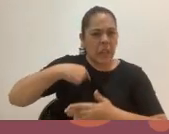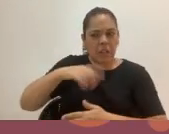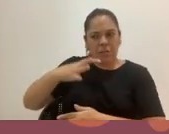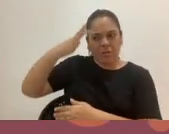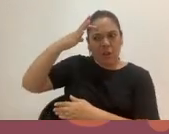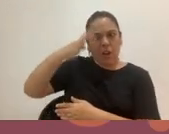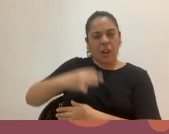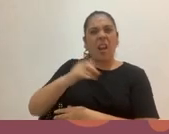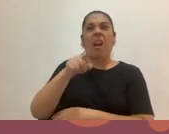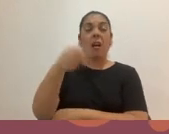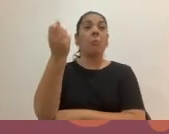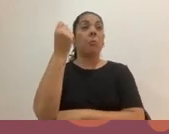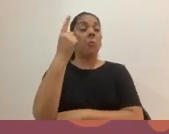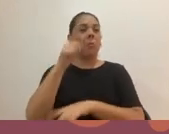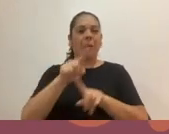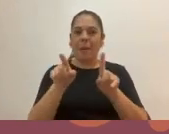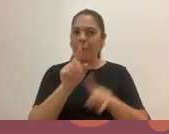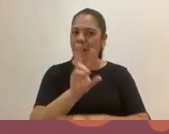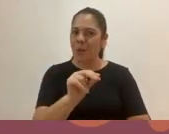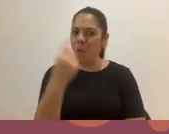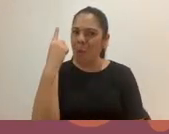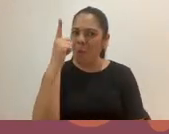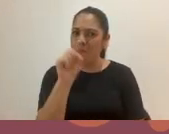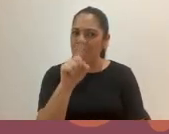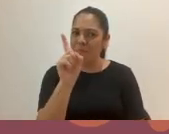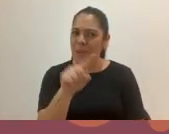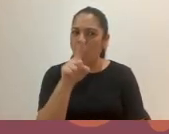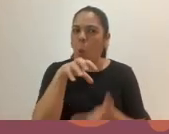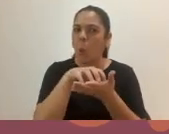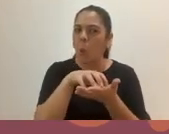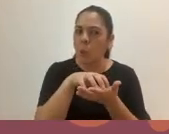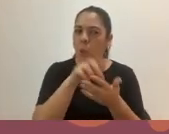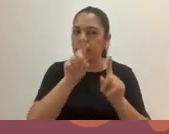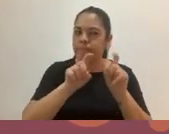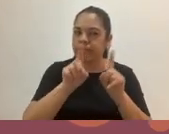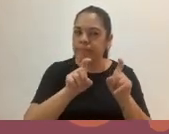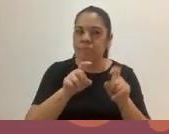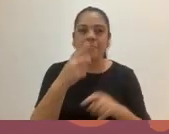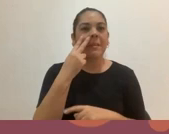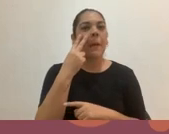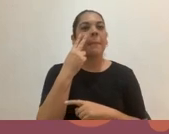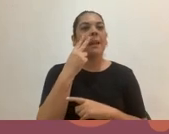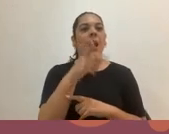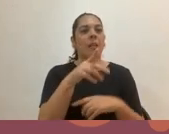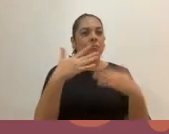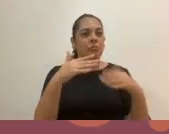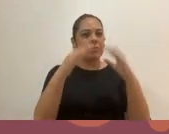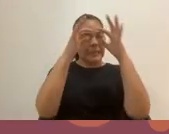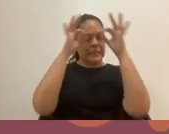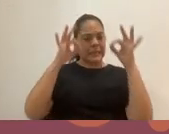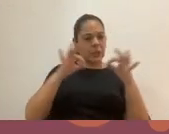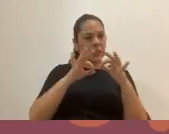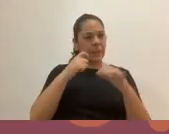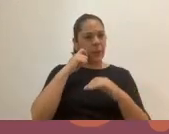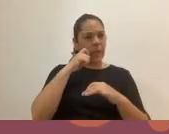Sin cuestionar este elemento. Entonces, vean ustedes el potencial que tienen los estereotipos de género